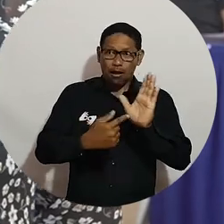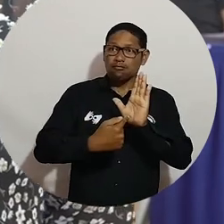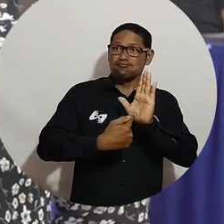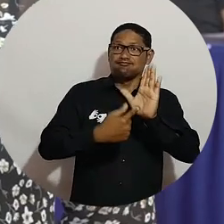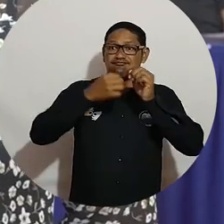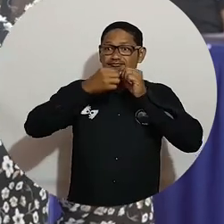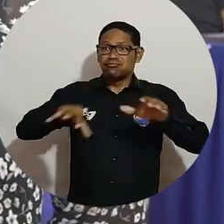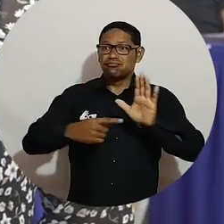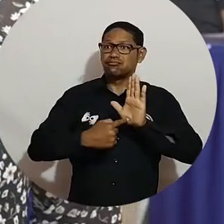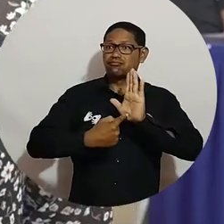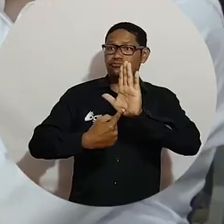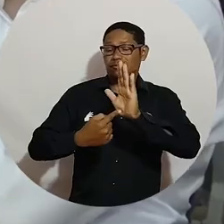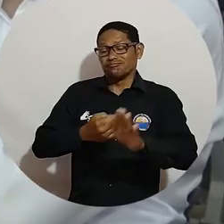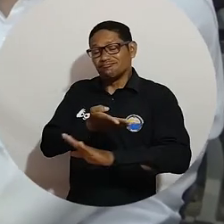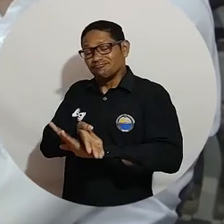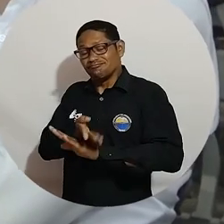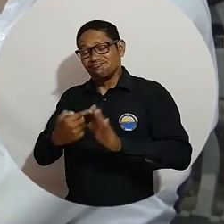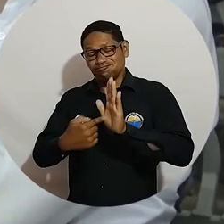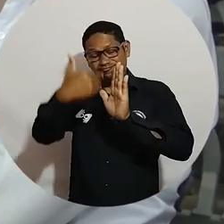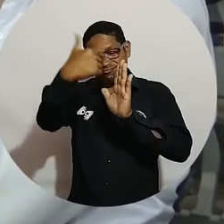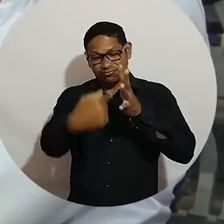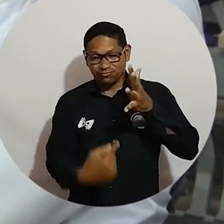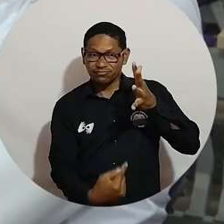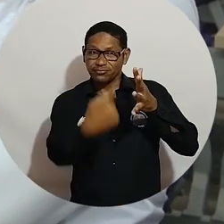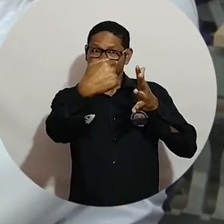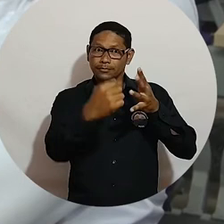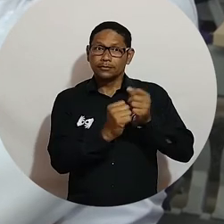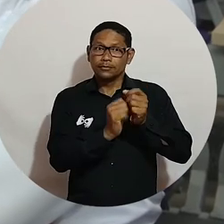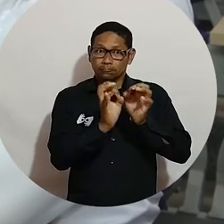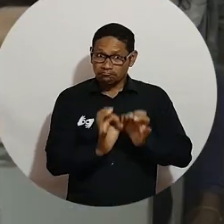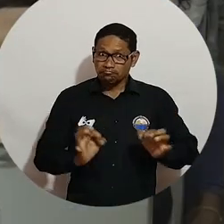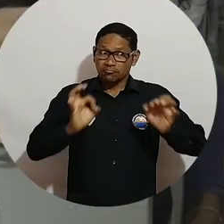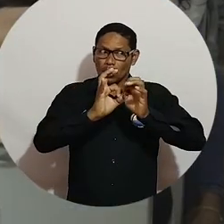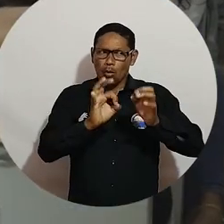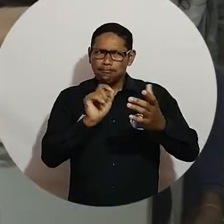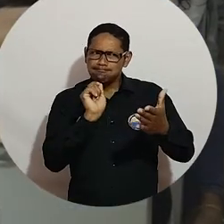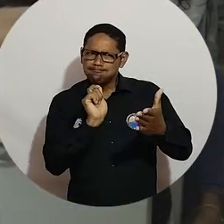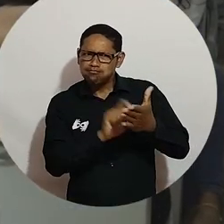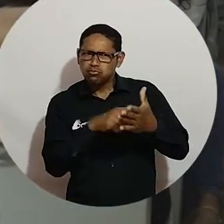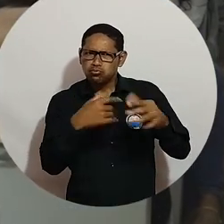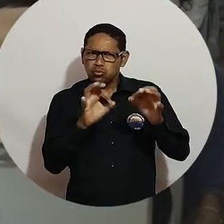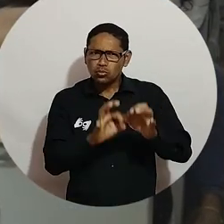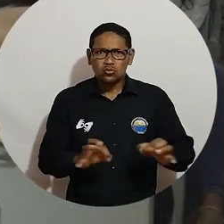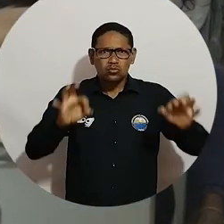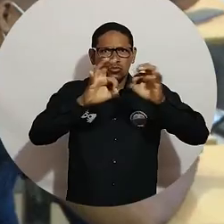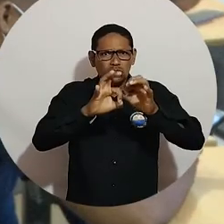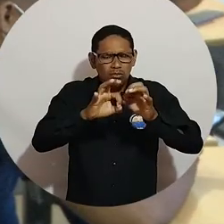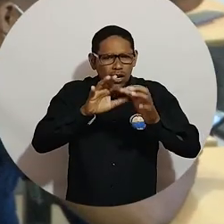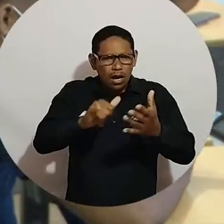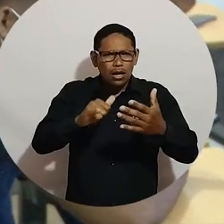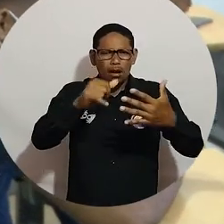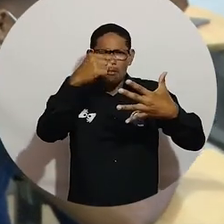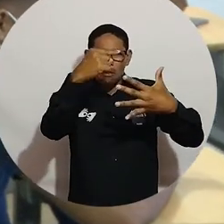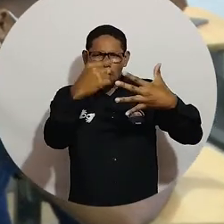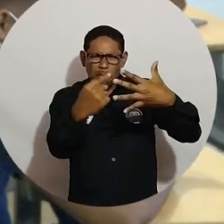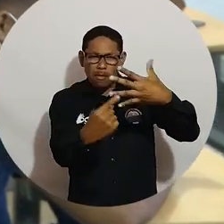ofertar, puede ofrecer y digamos que es un punto para encontrar lo que